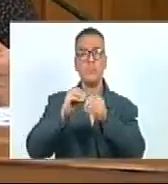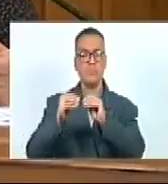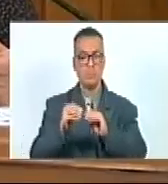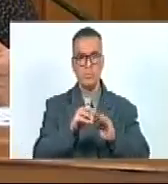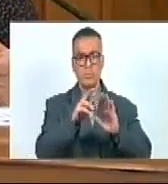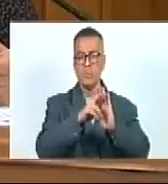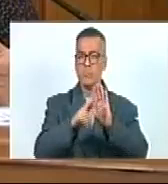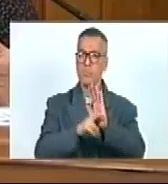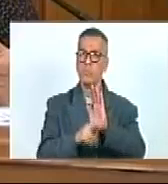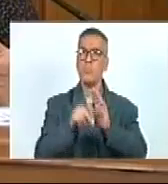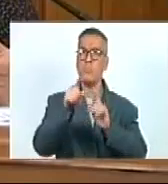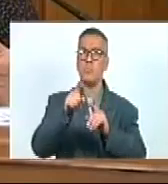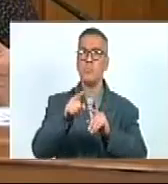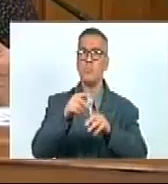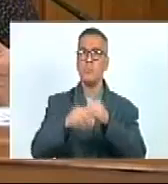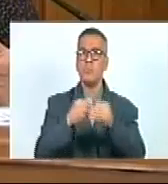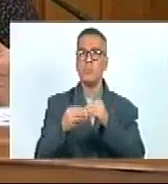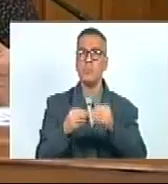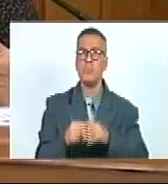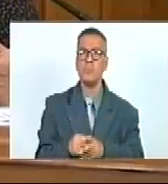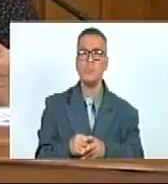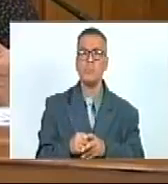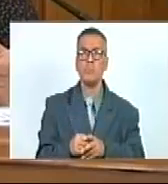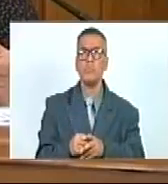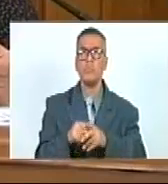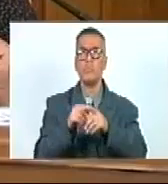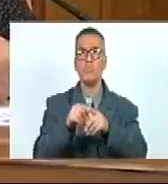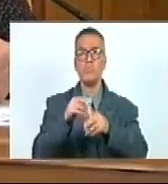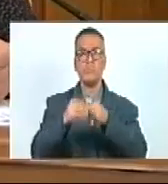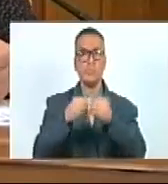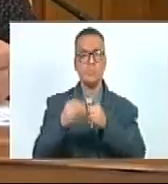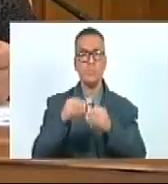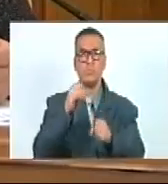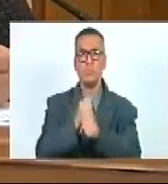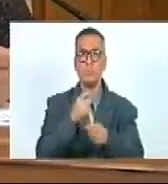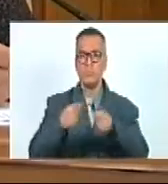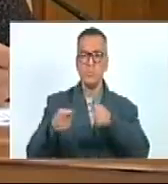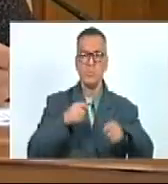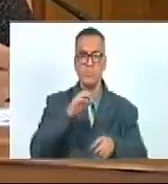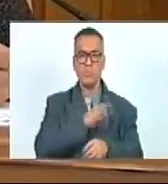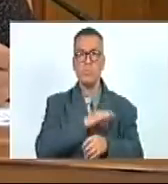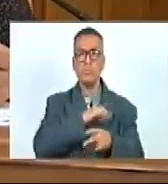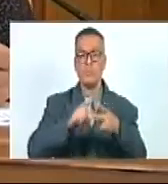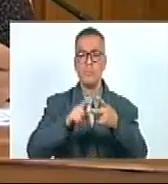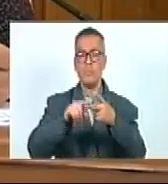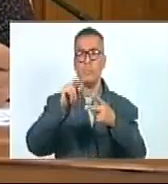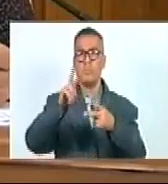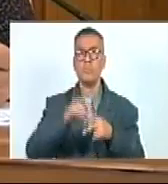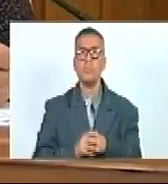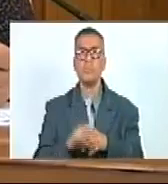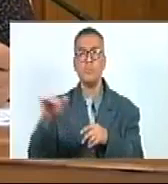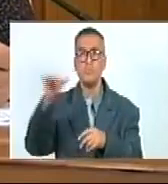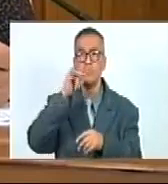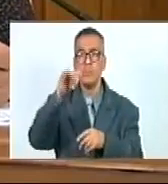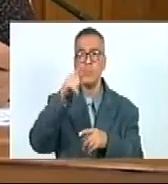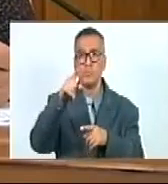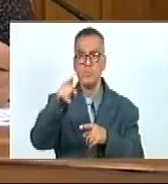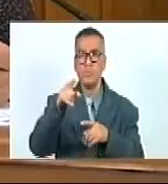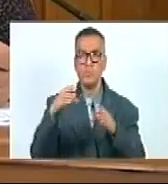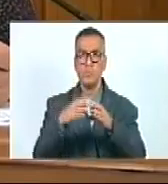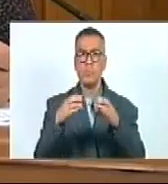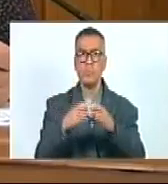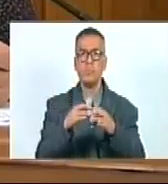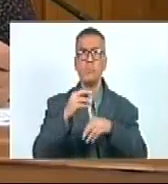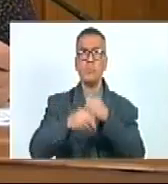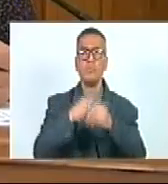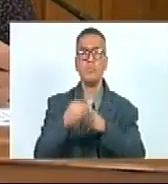materia de del ámbito de su actuación en el ejercicio del control social. 2. Informar a sus organizaciones